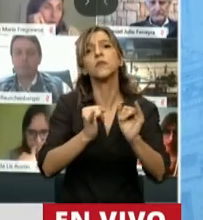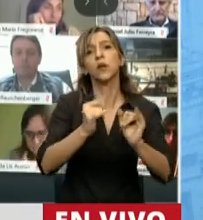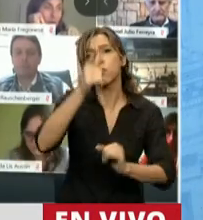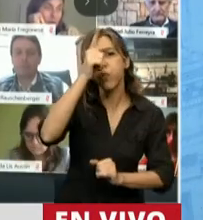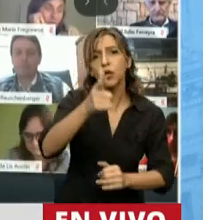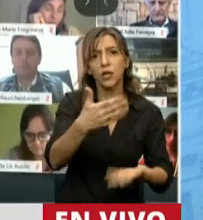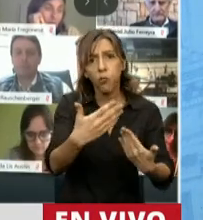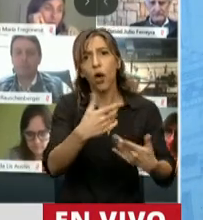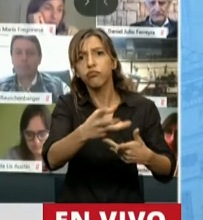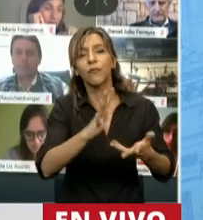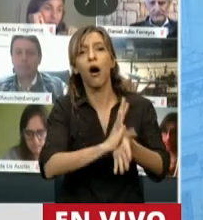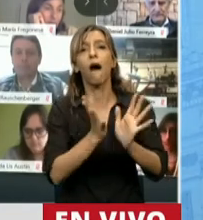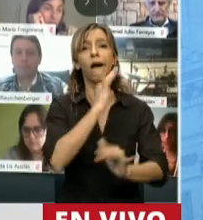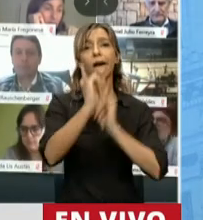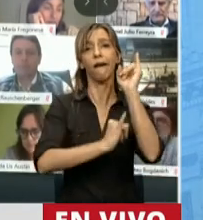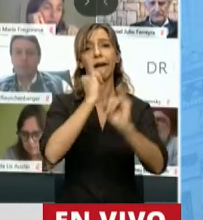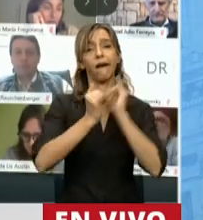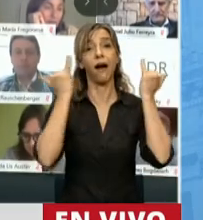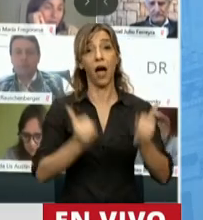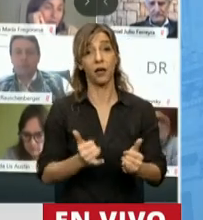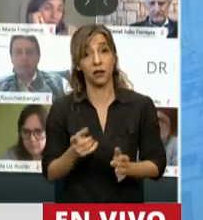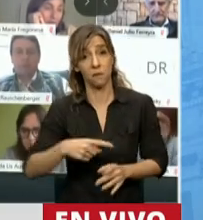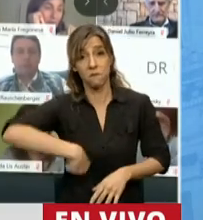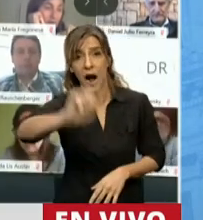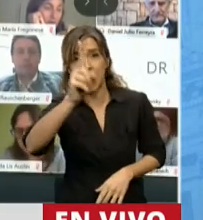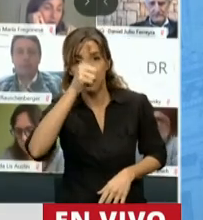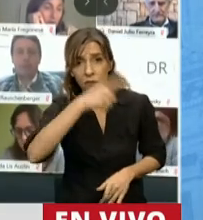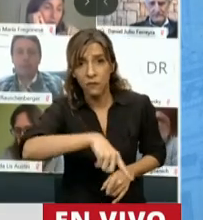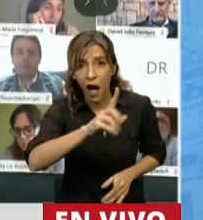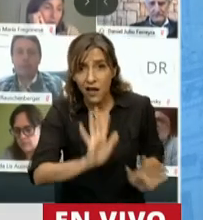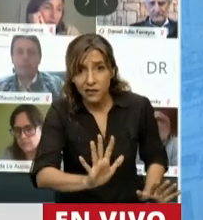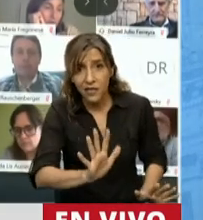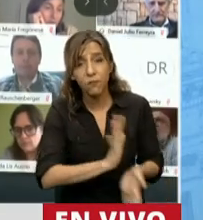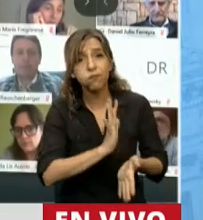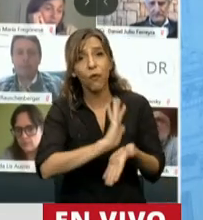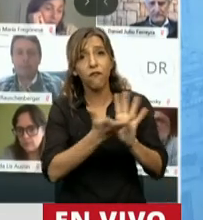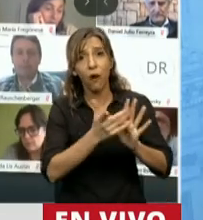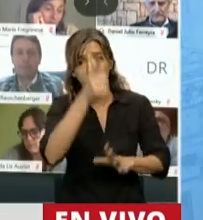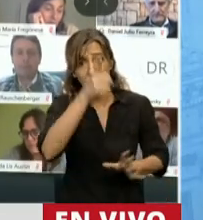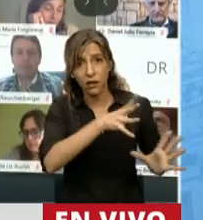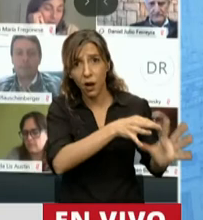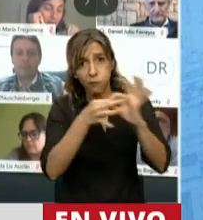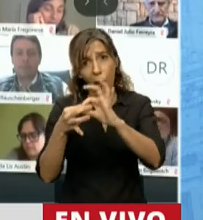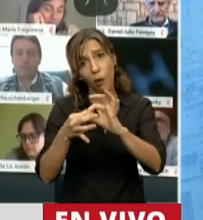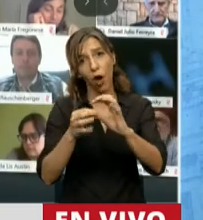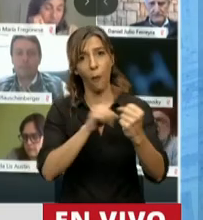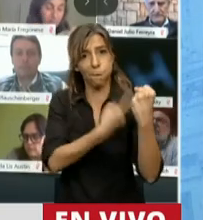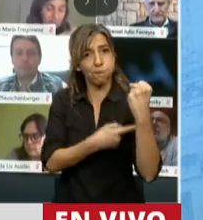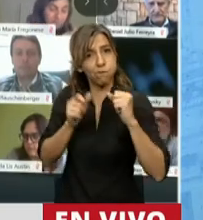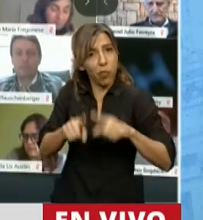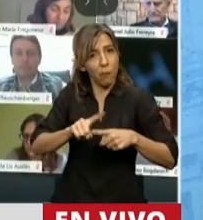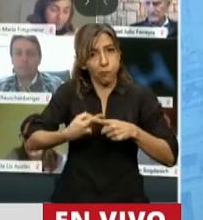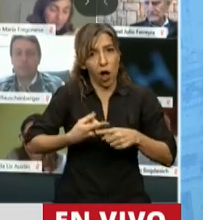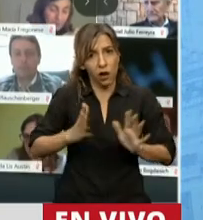orden para que las fuerzas de la seguridad de la Ciudad de Buenos Aires se conviertan en este brazo armado de la política de doble moral de turno. Y digo de doble moral